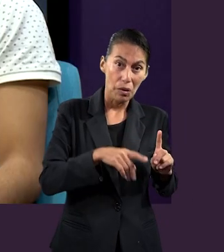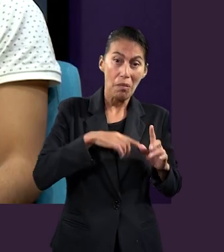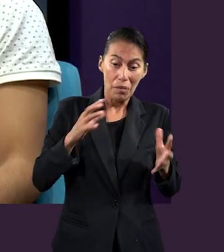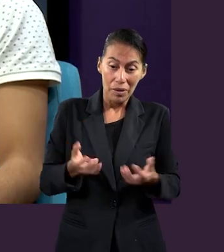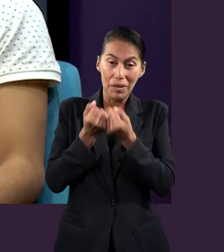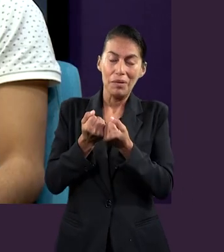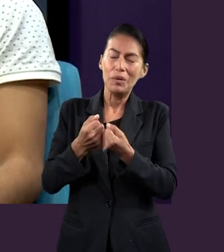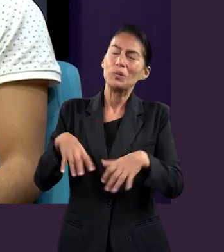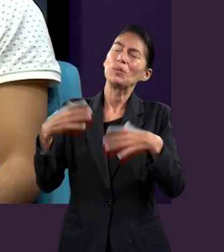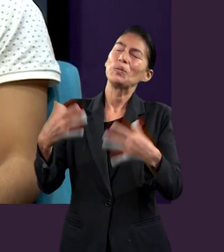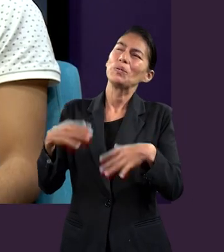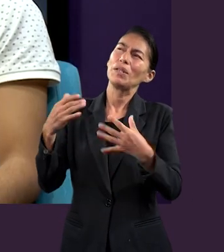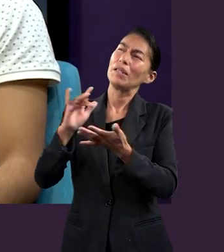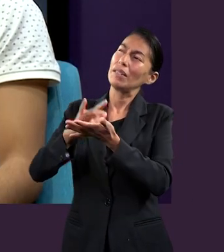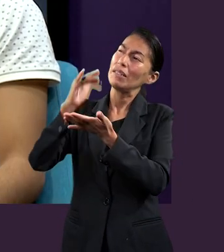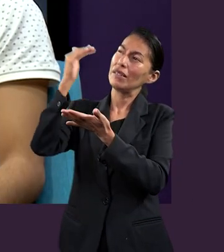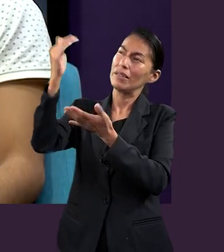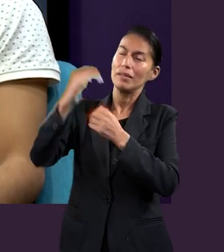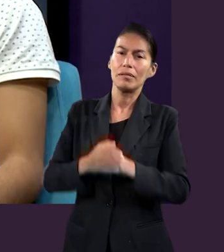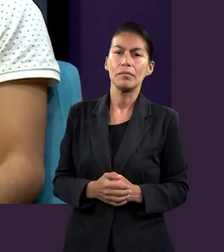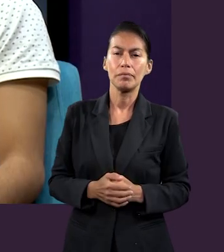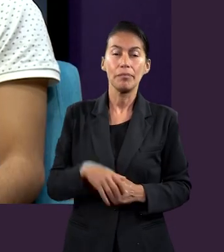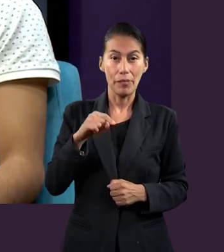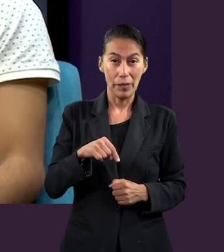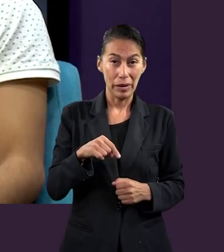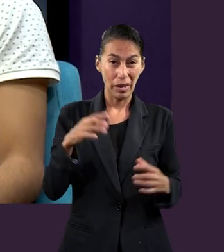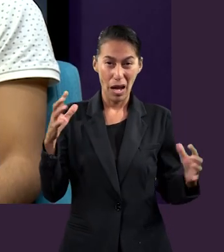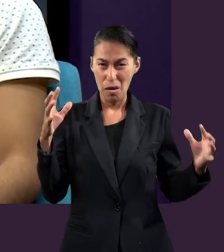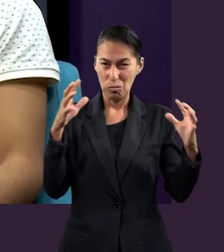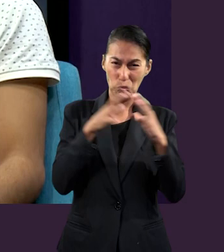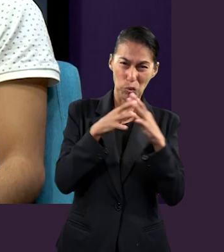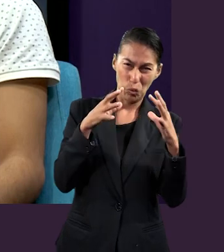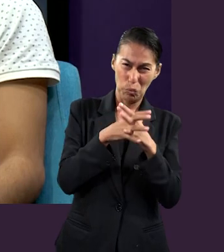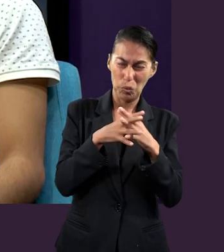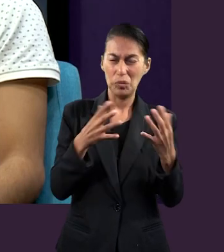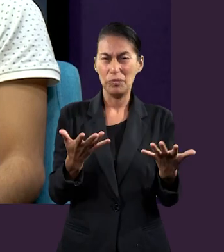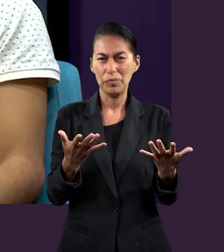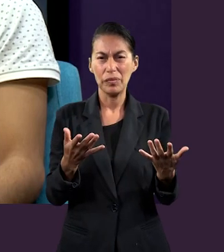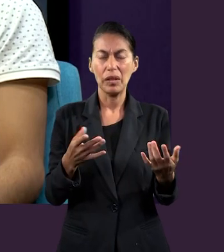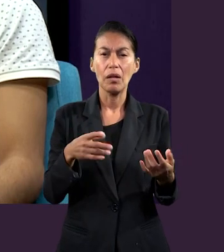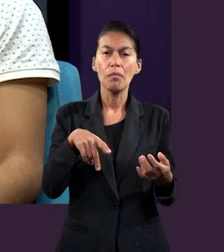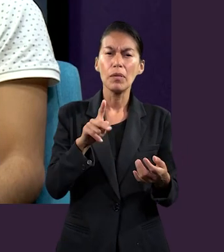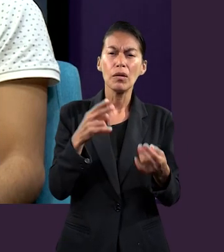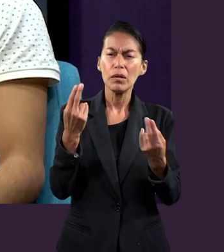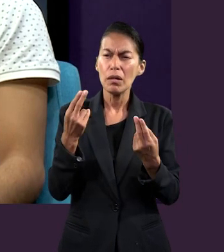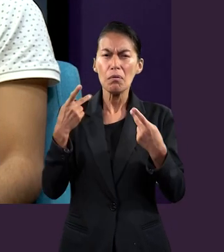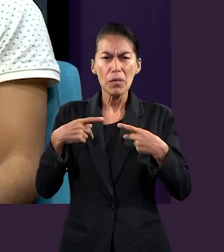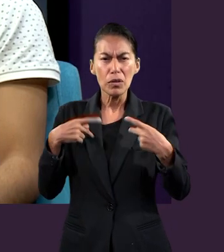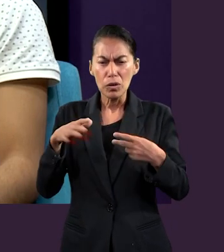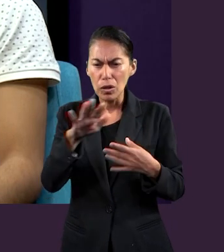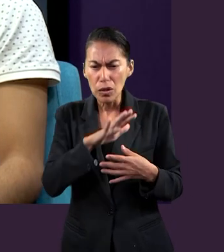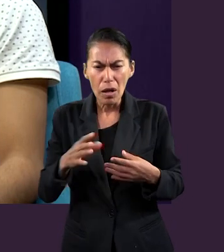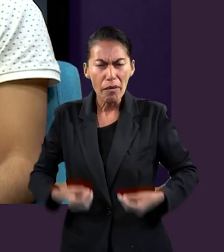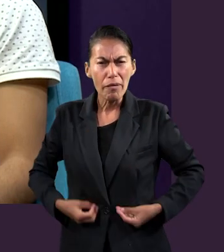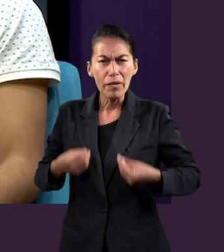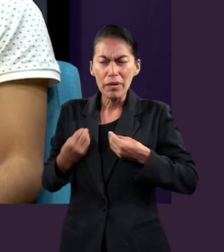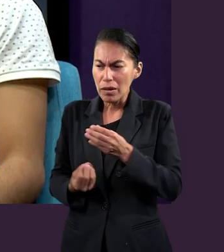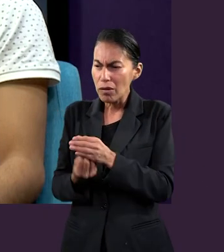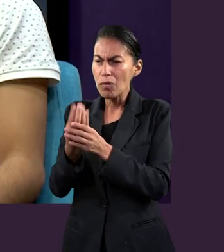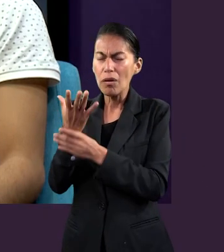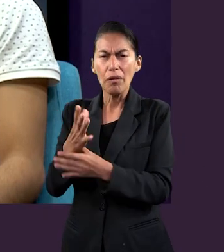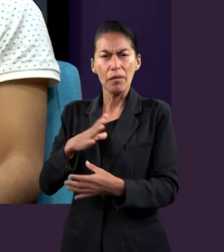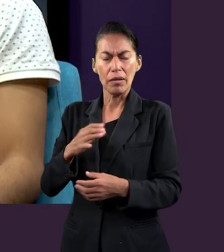Estamos en un gran conflicto, por eso era necesaria la restauración del ser humano. Bueno, ¿cómo podemos, cómo